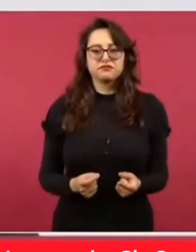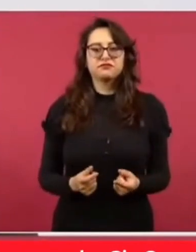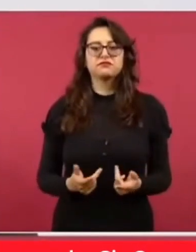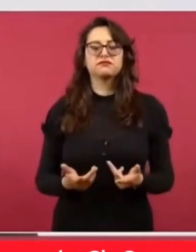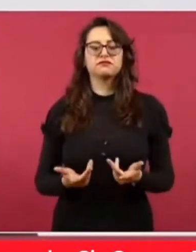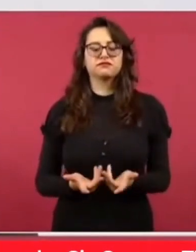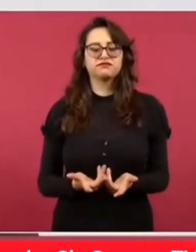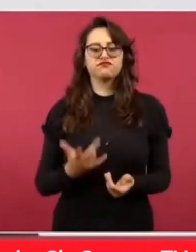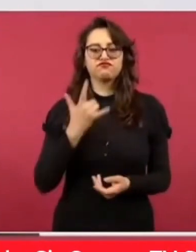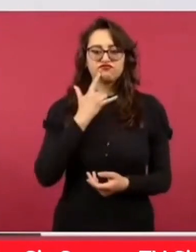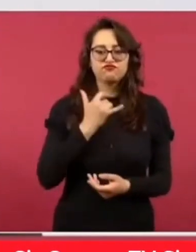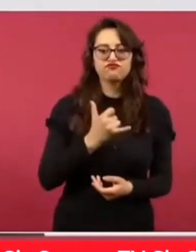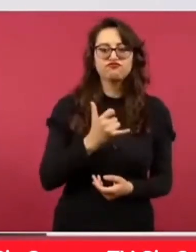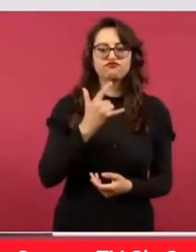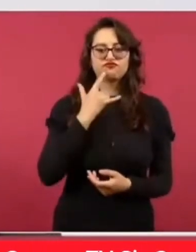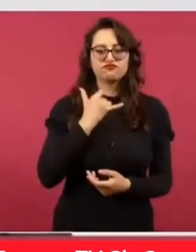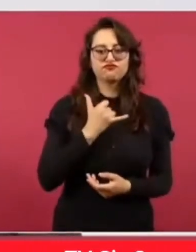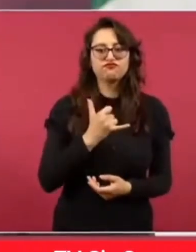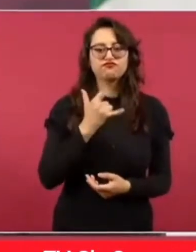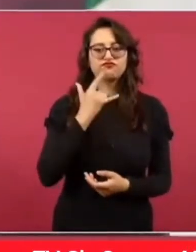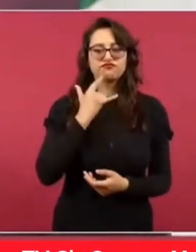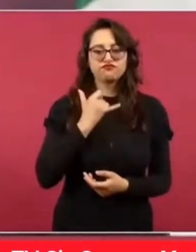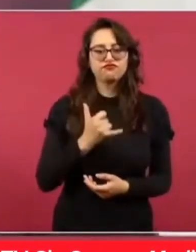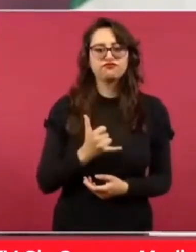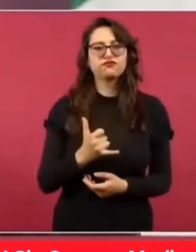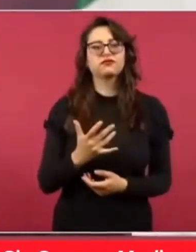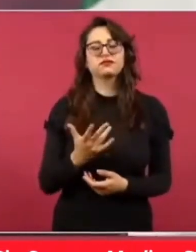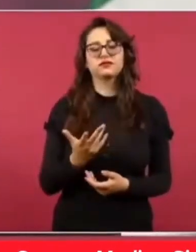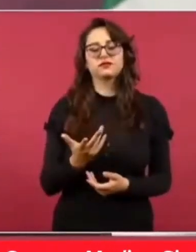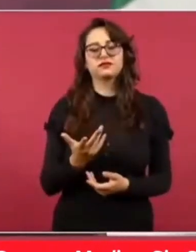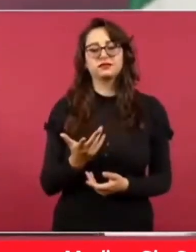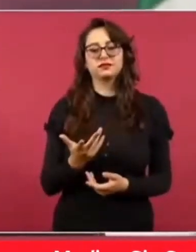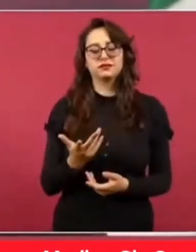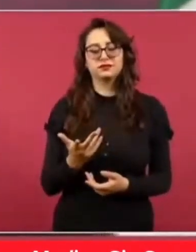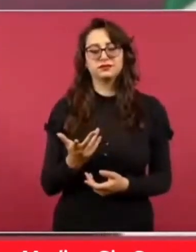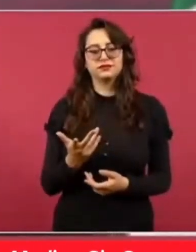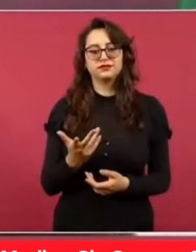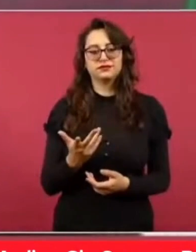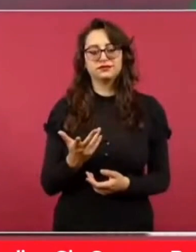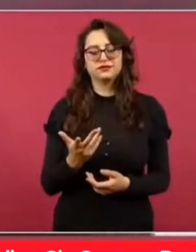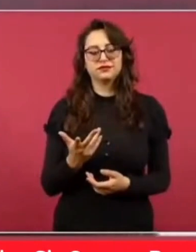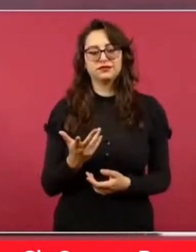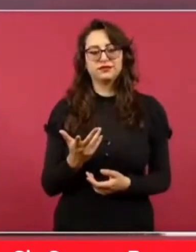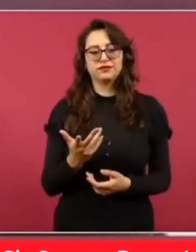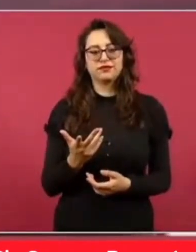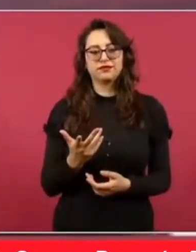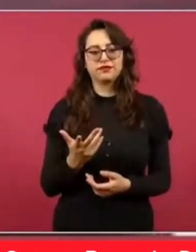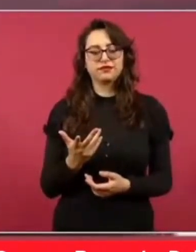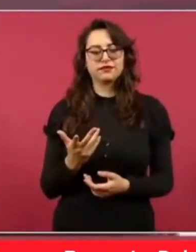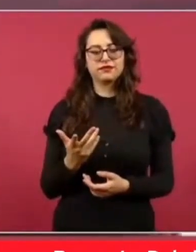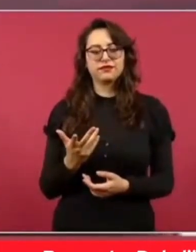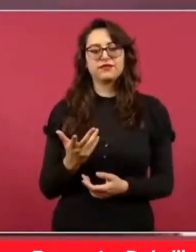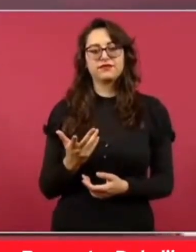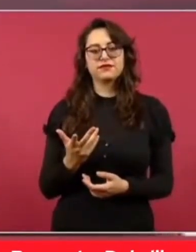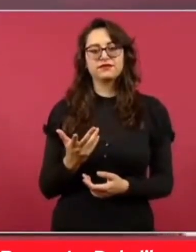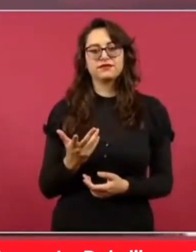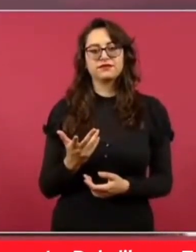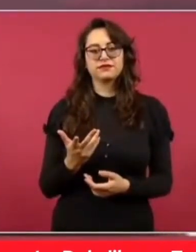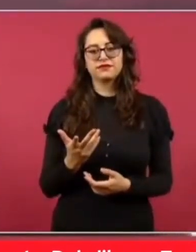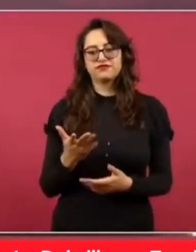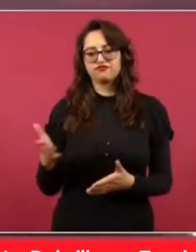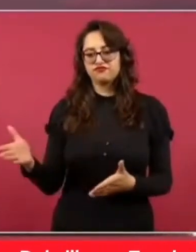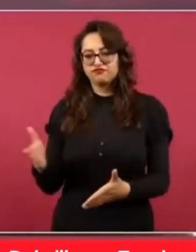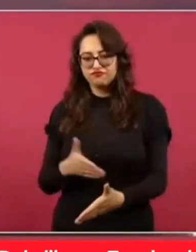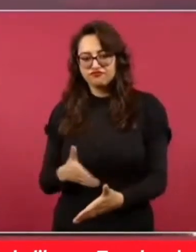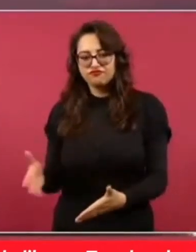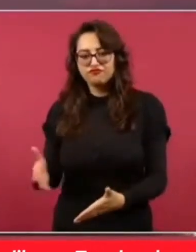atender, darles de